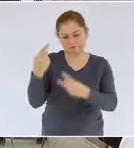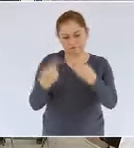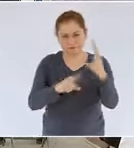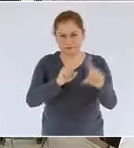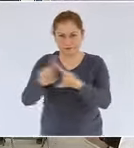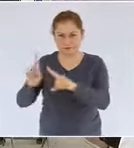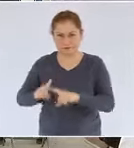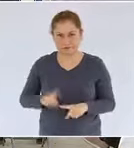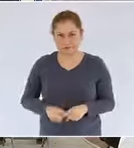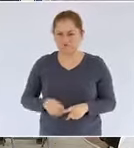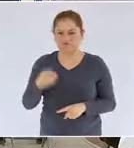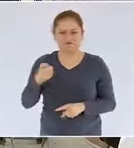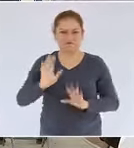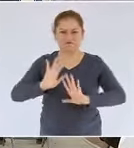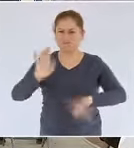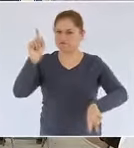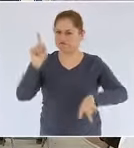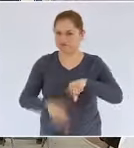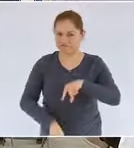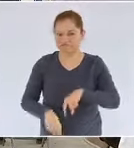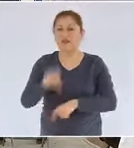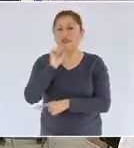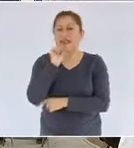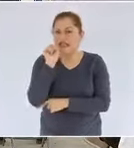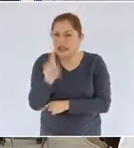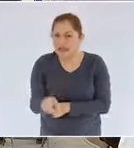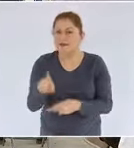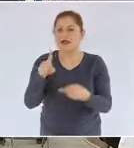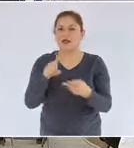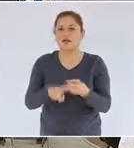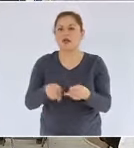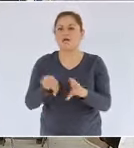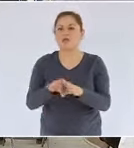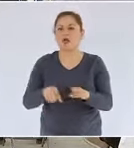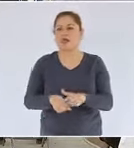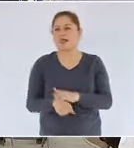inhibirán los sobornos para acelerar los pagos.